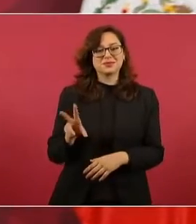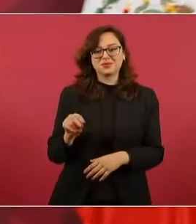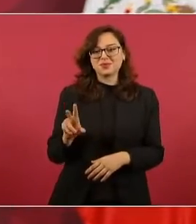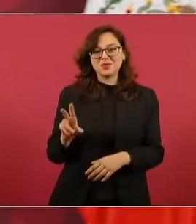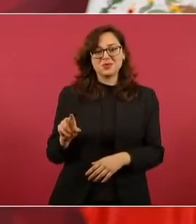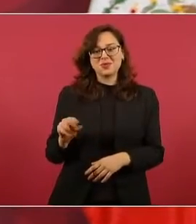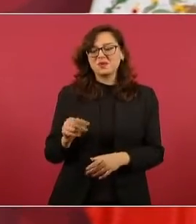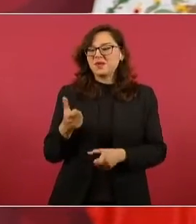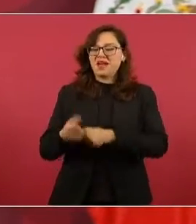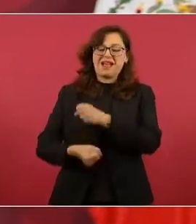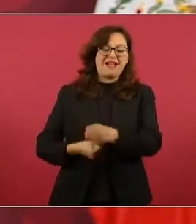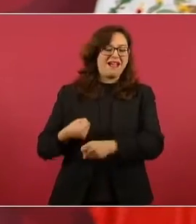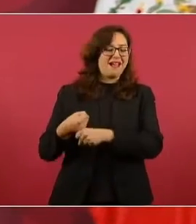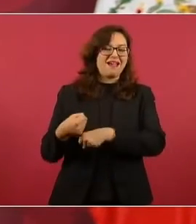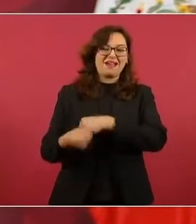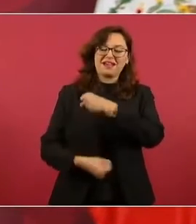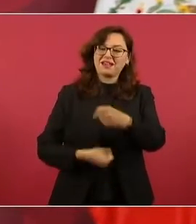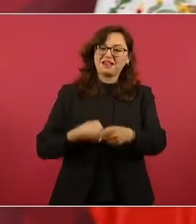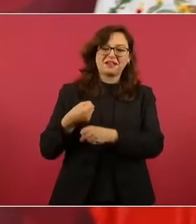tolerado.